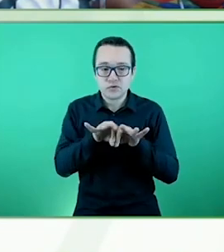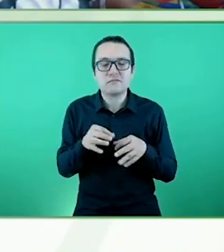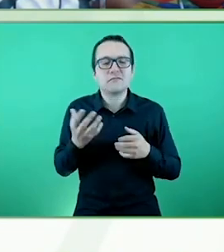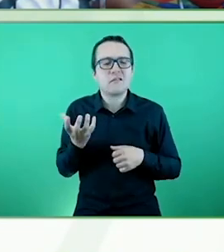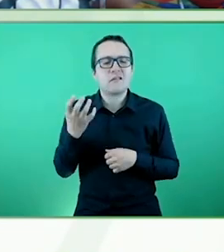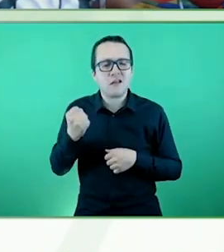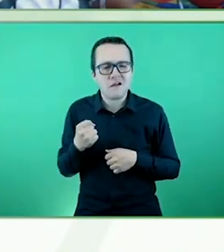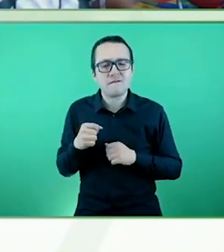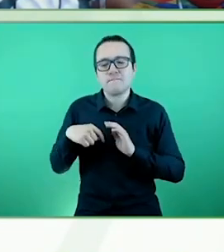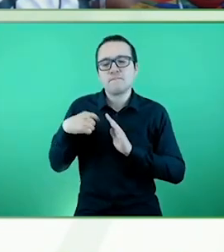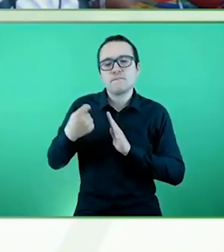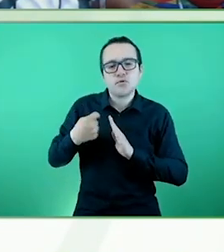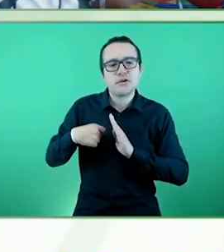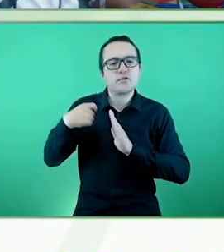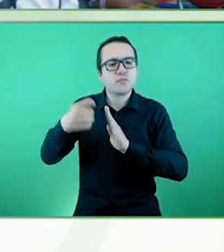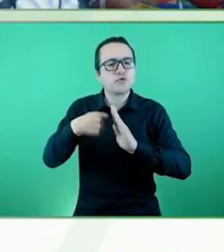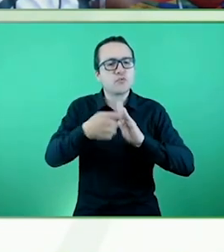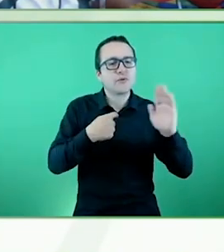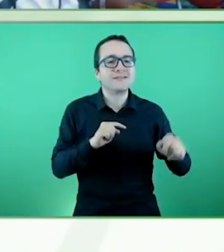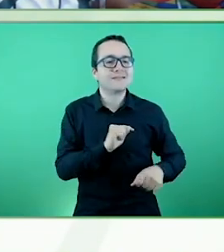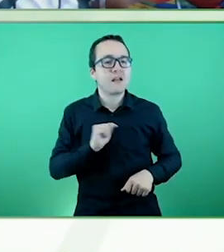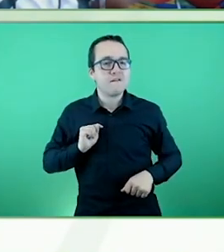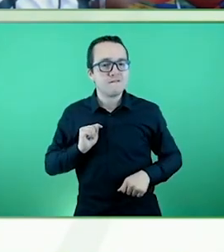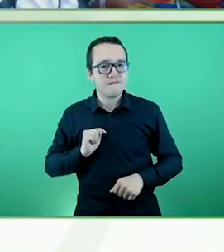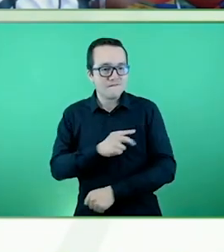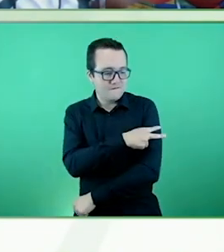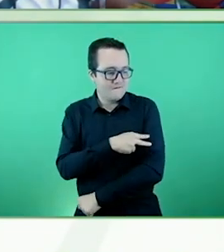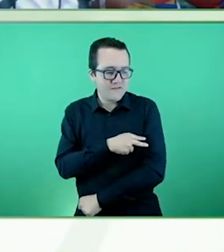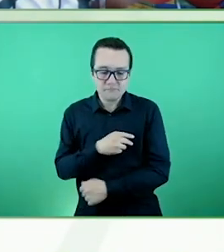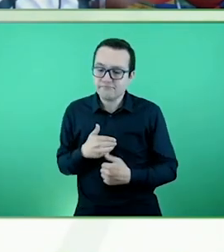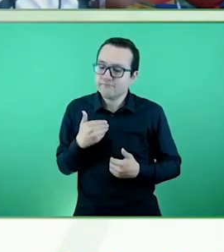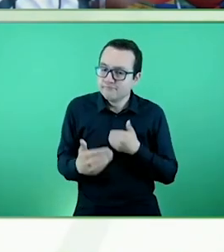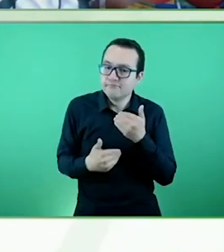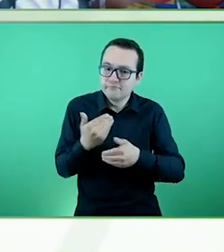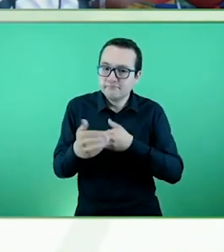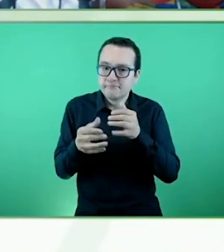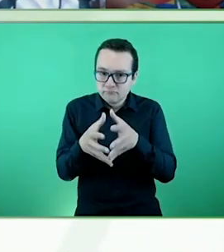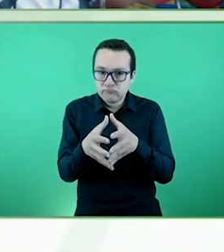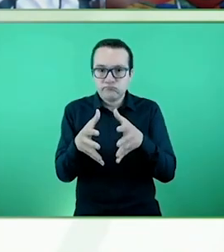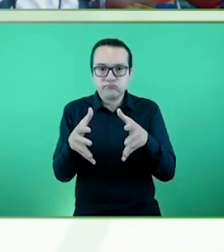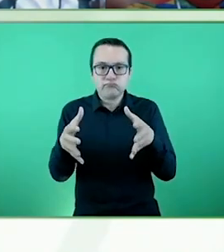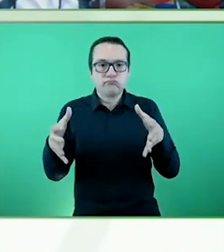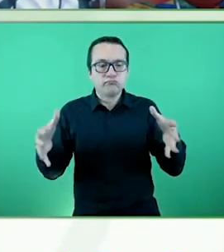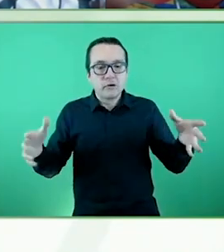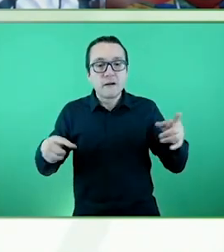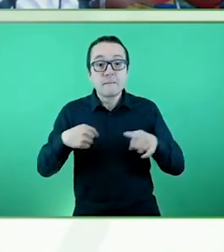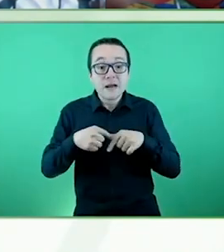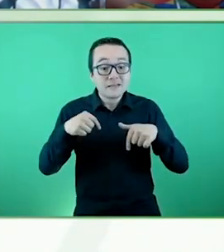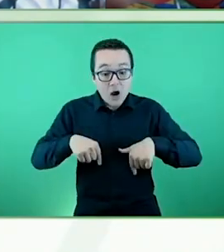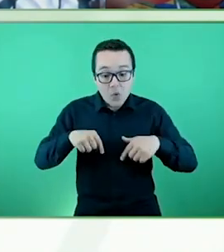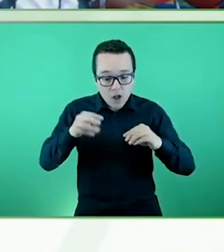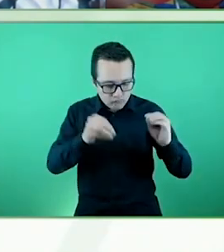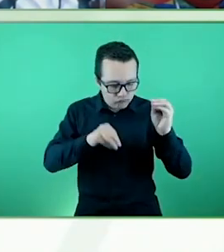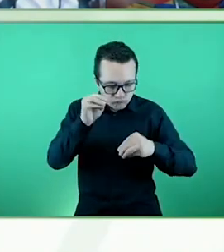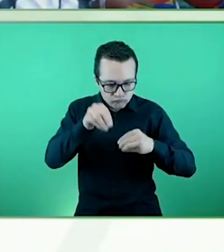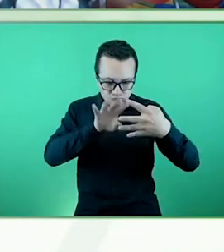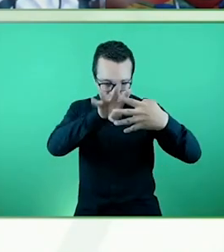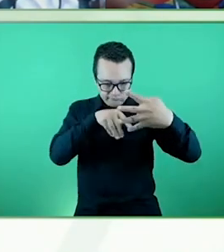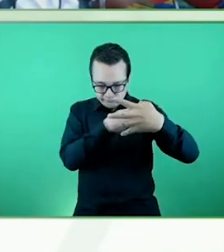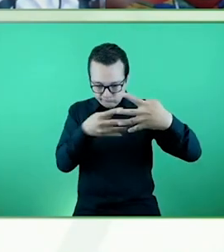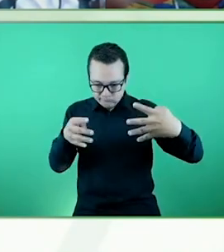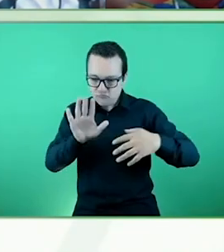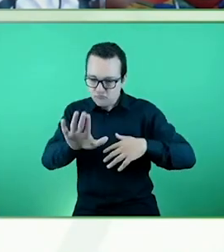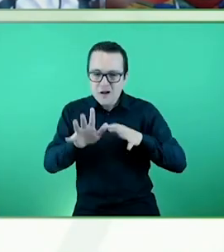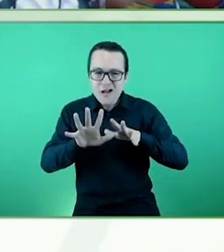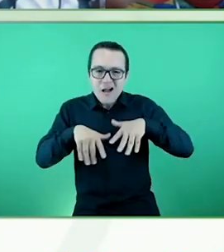nuestro staff y actualmente la construcción de currículums para el desarrollo de habilidades, no sólo en materia de vida independiente,